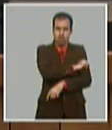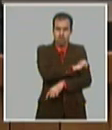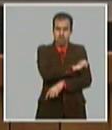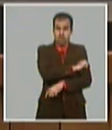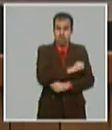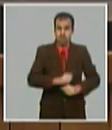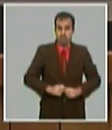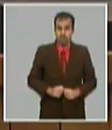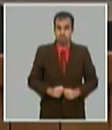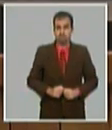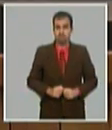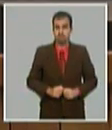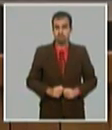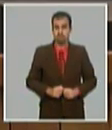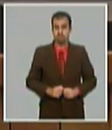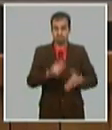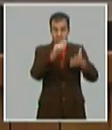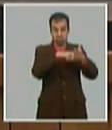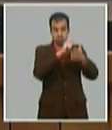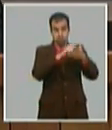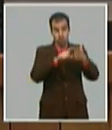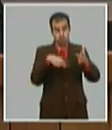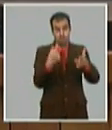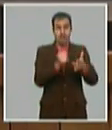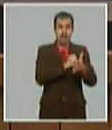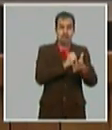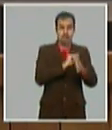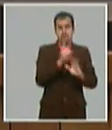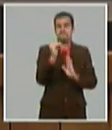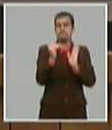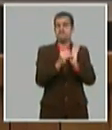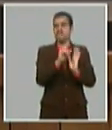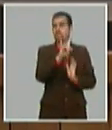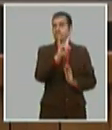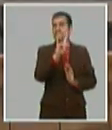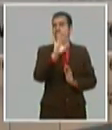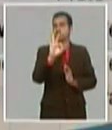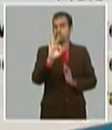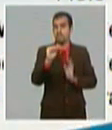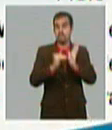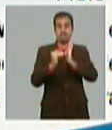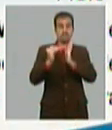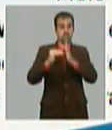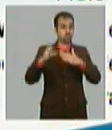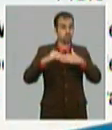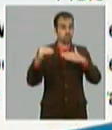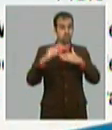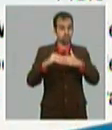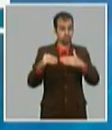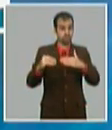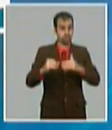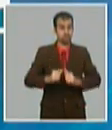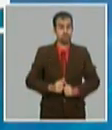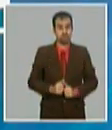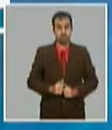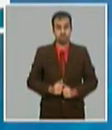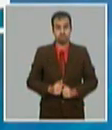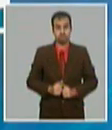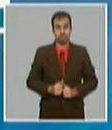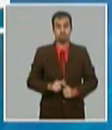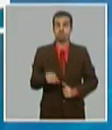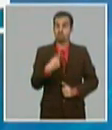el plan consigue invertir el próximo año 1.098 millones de dólares que hay que buscárselo que hay que